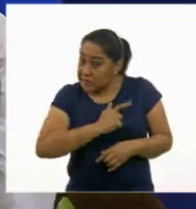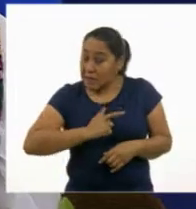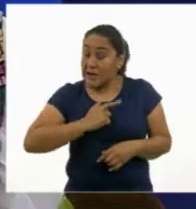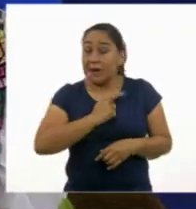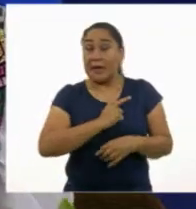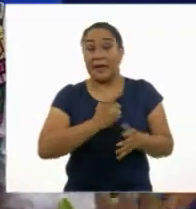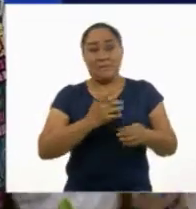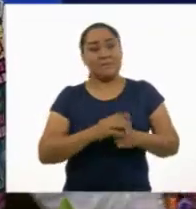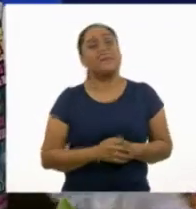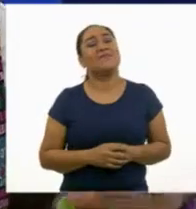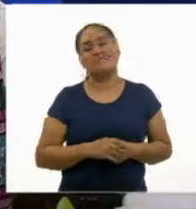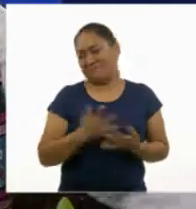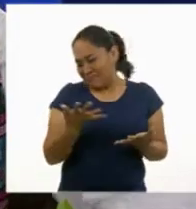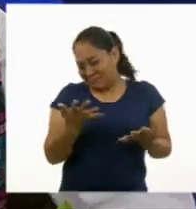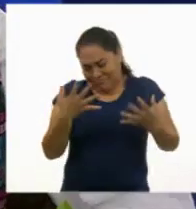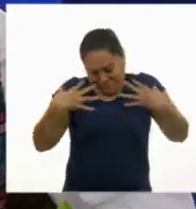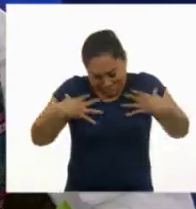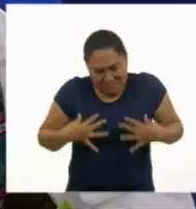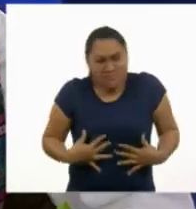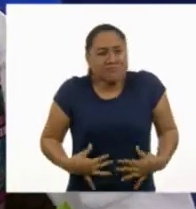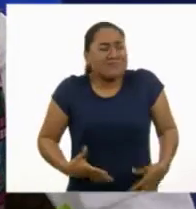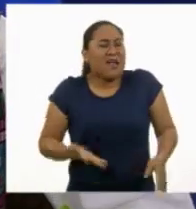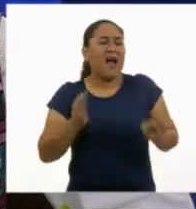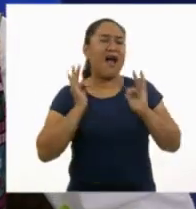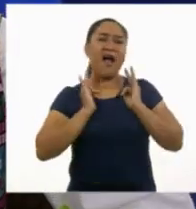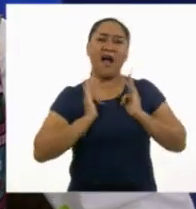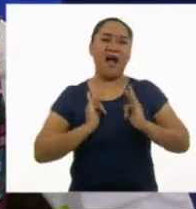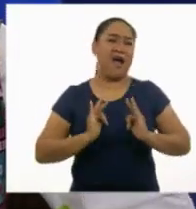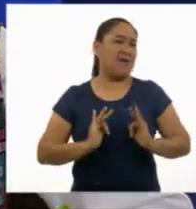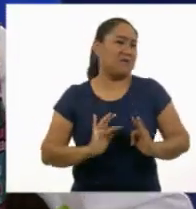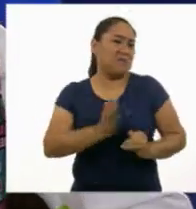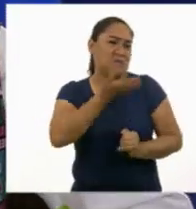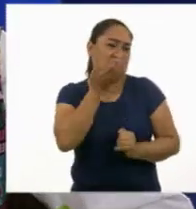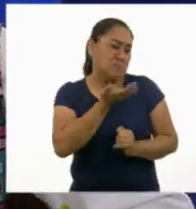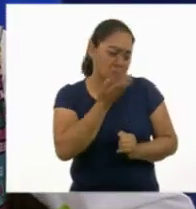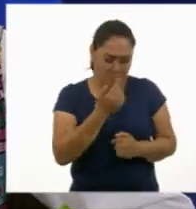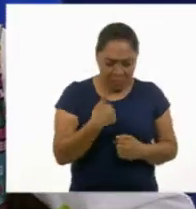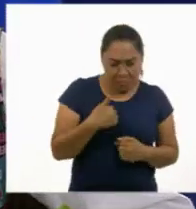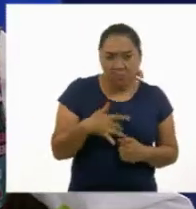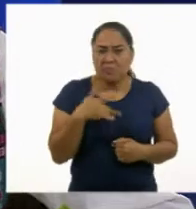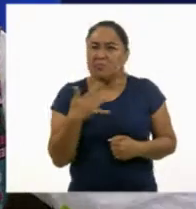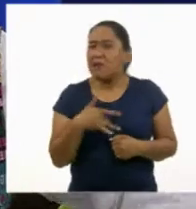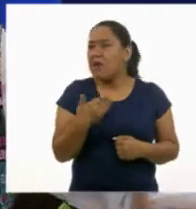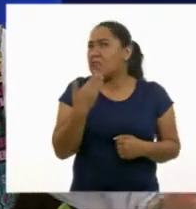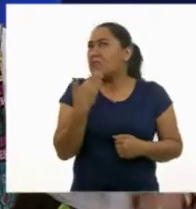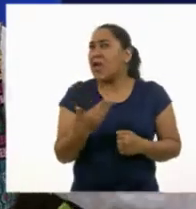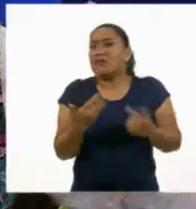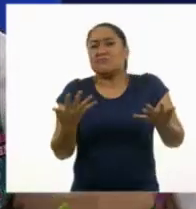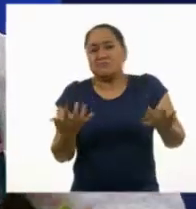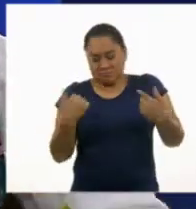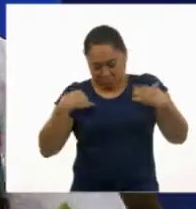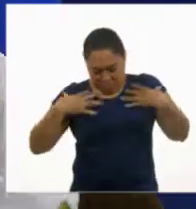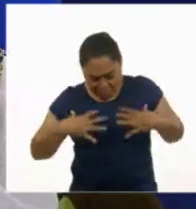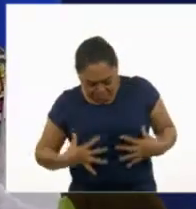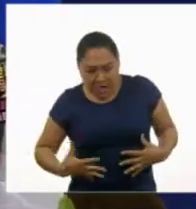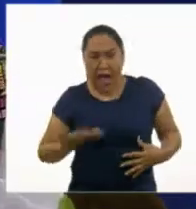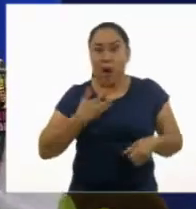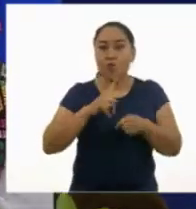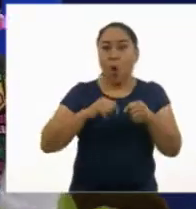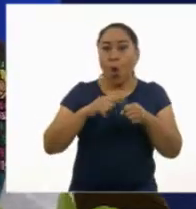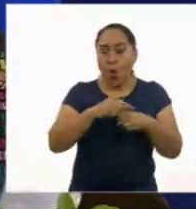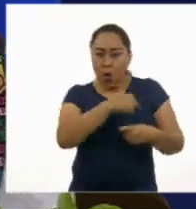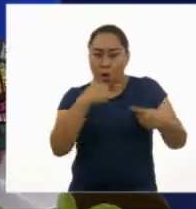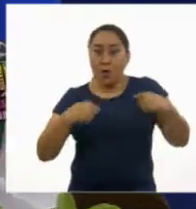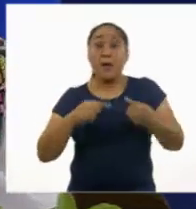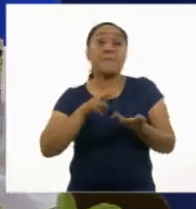Claro que es muy cómodo. ¿Se Me siento... Me siento bien porque la ropa que traigo trae muchos colores. Por ejemplo, el